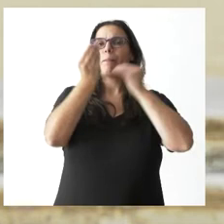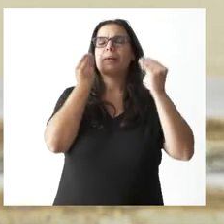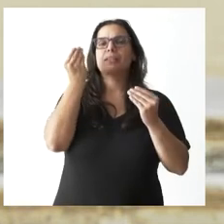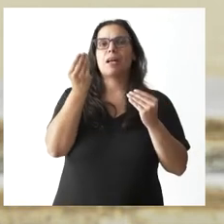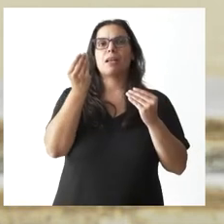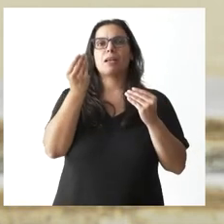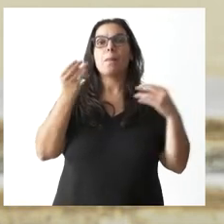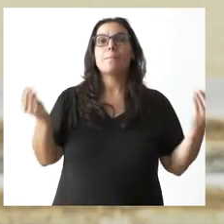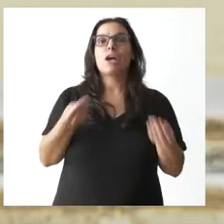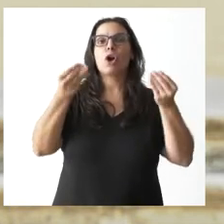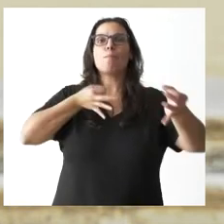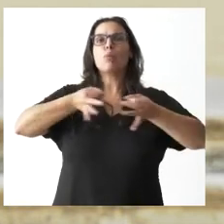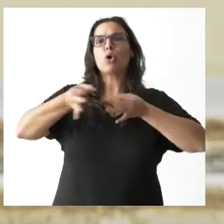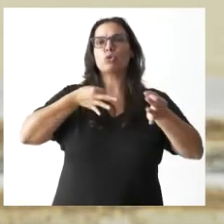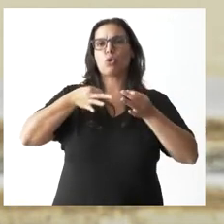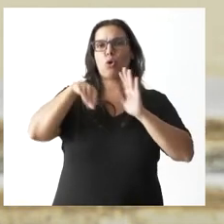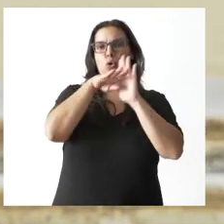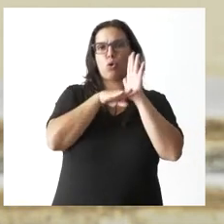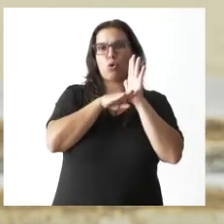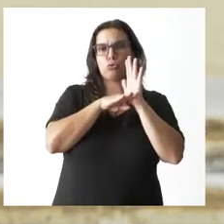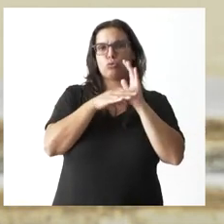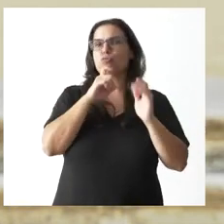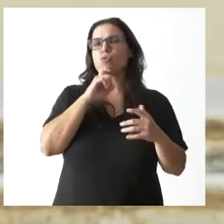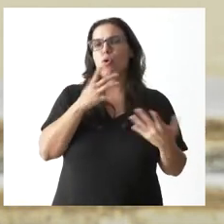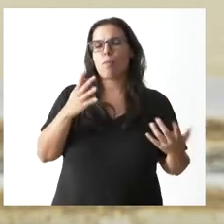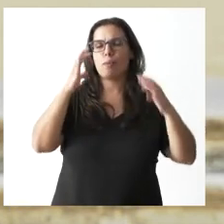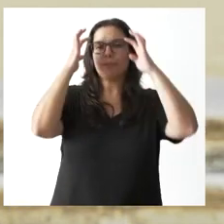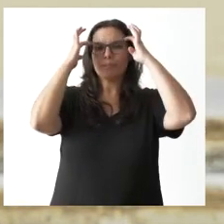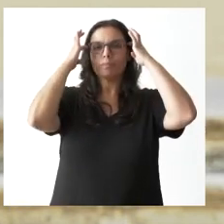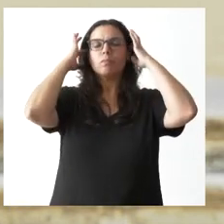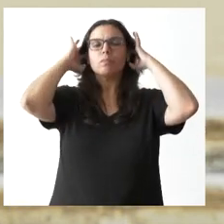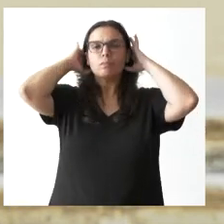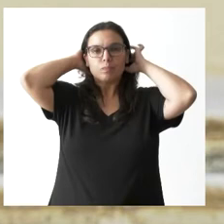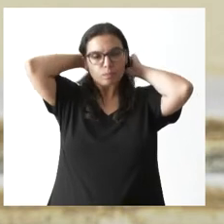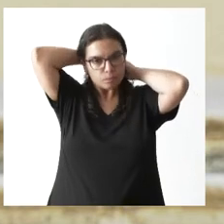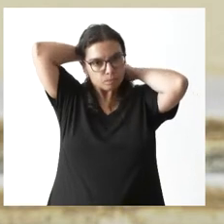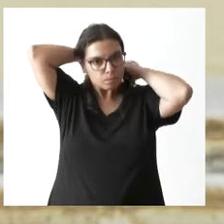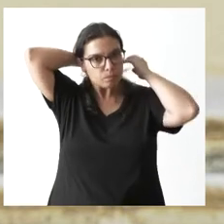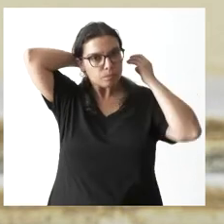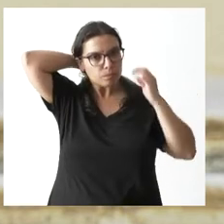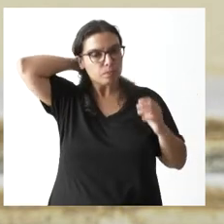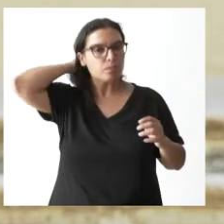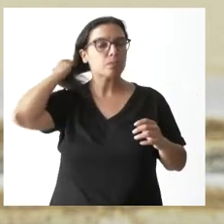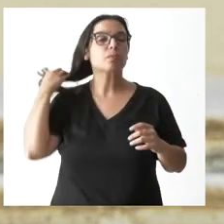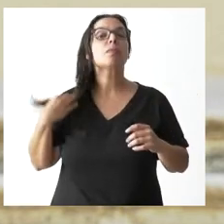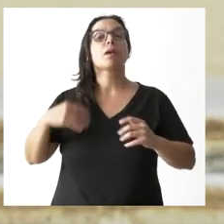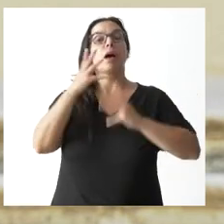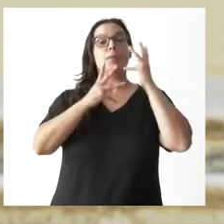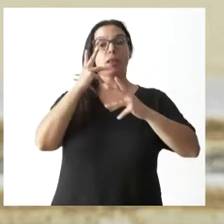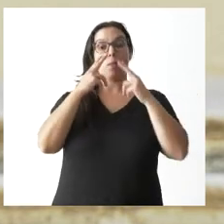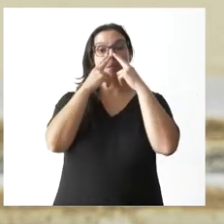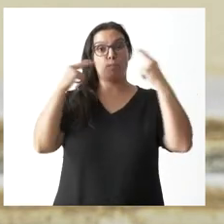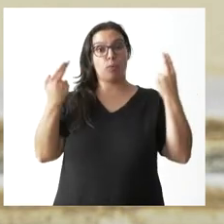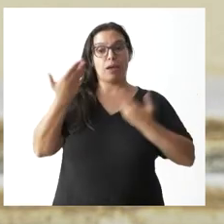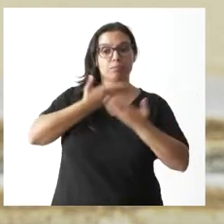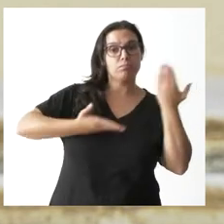los protocolos. Mire, la coordinación entre las administraciones públicas es fundamental. Una